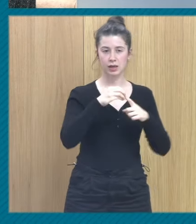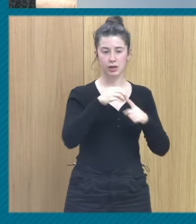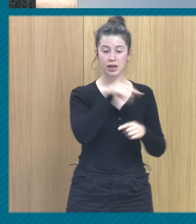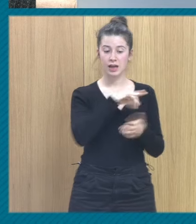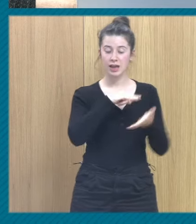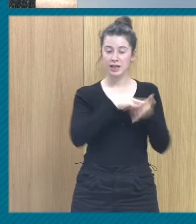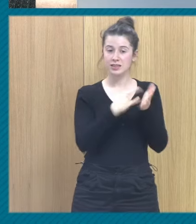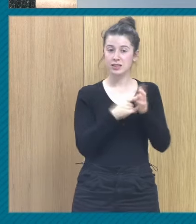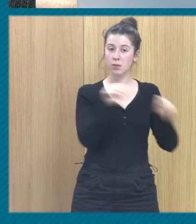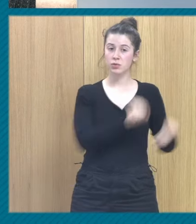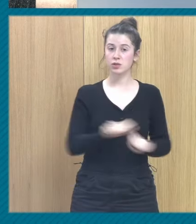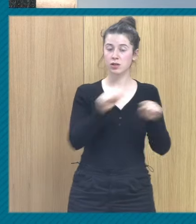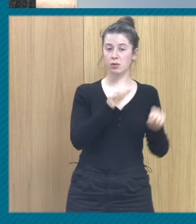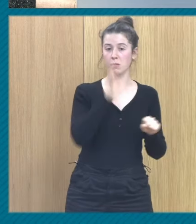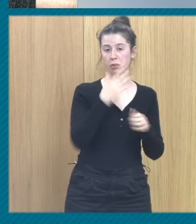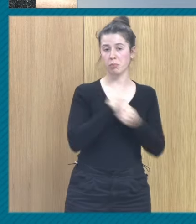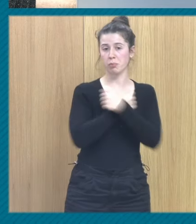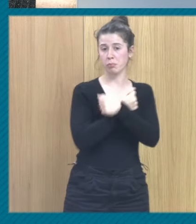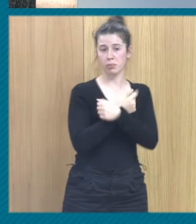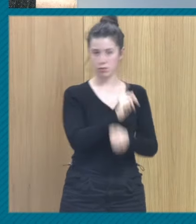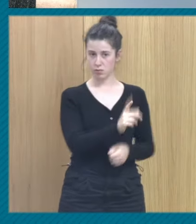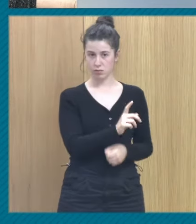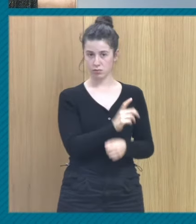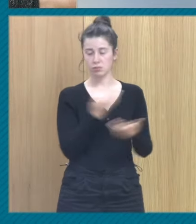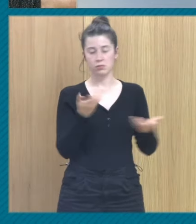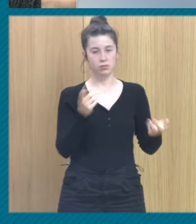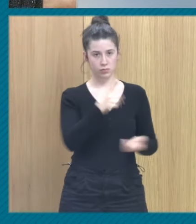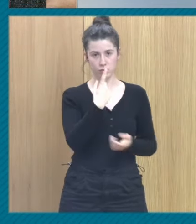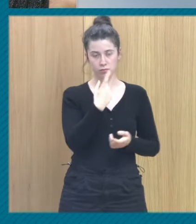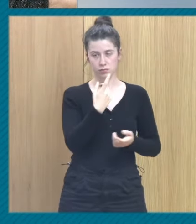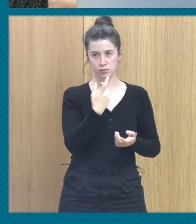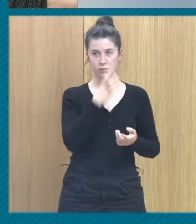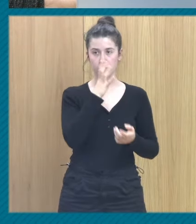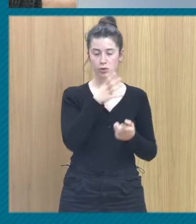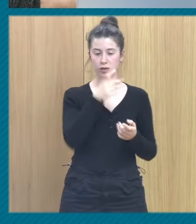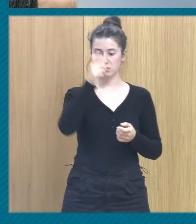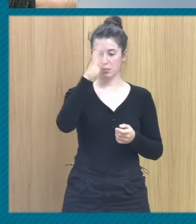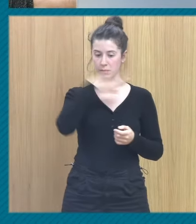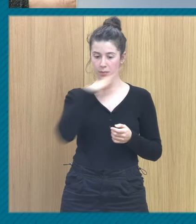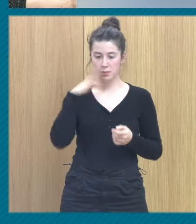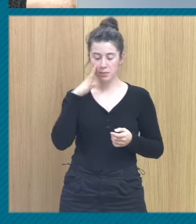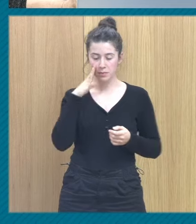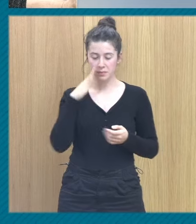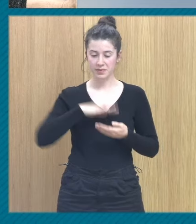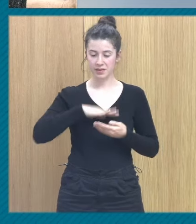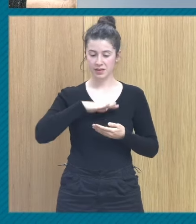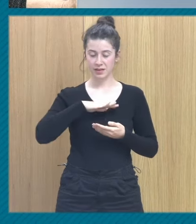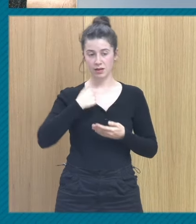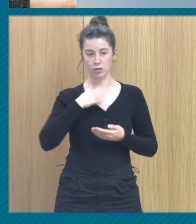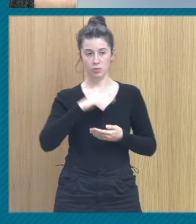protección porque no les hayan querido están en el sistema de protección porque las dificultades de sus padres les han imposibilitado cuidarles